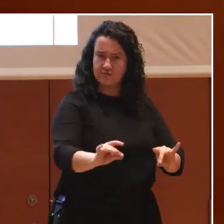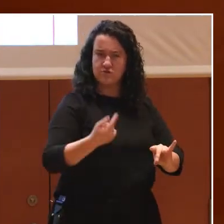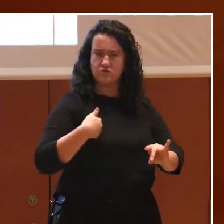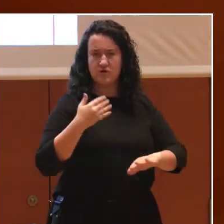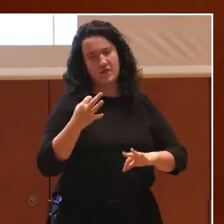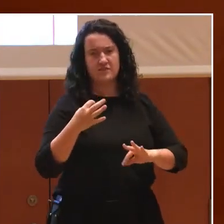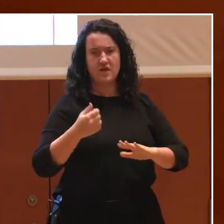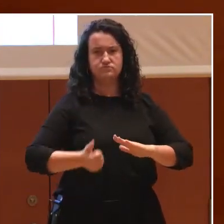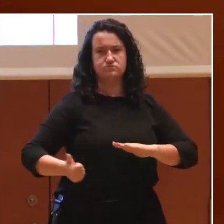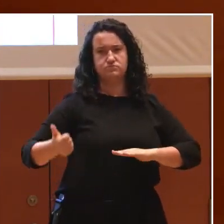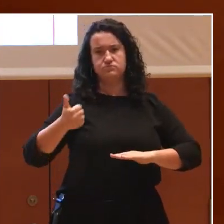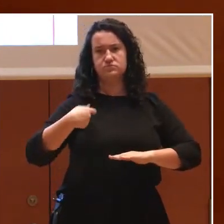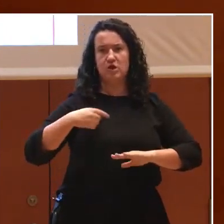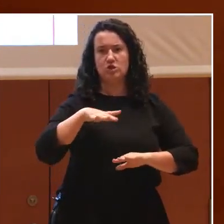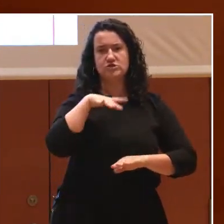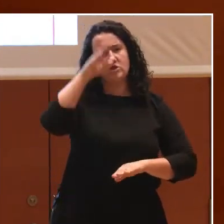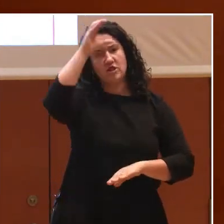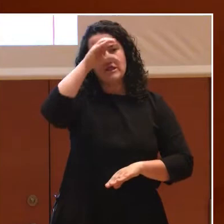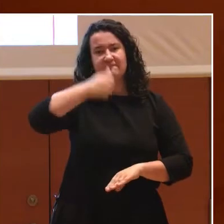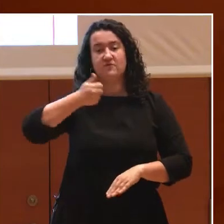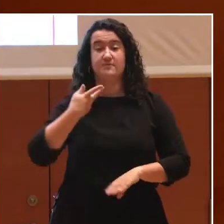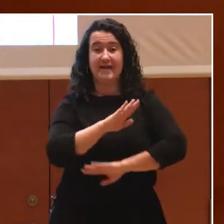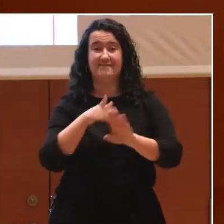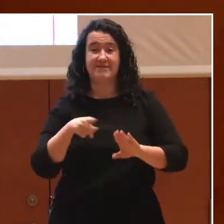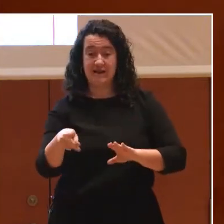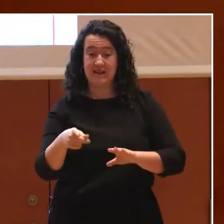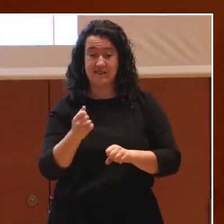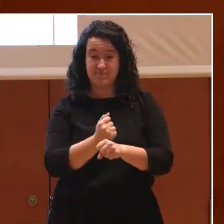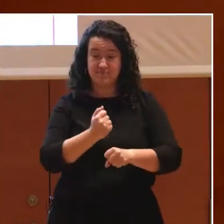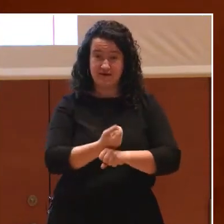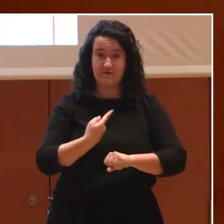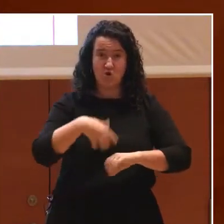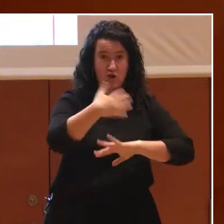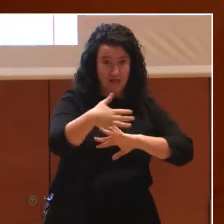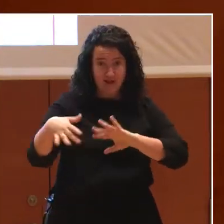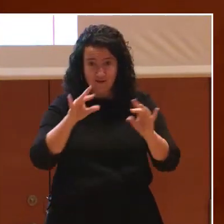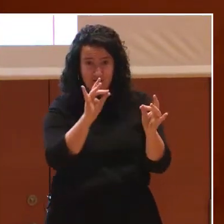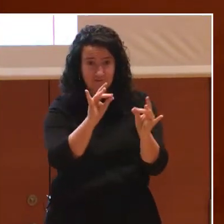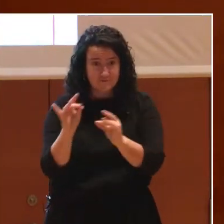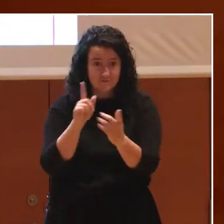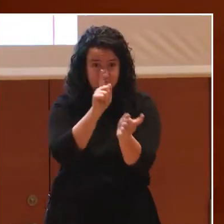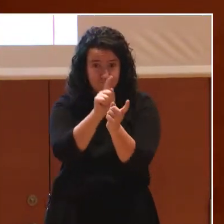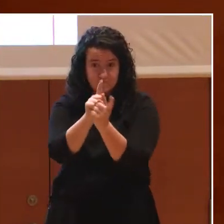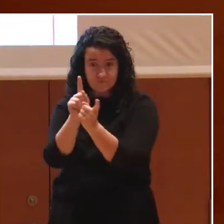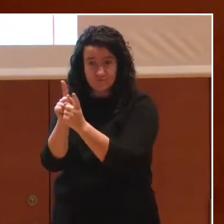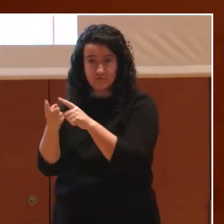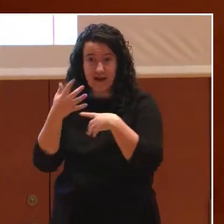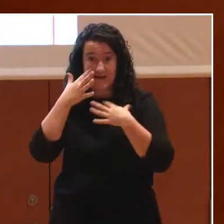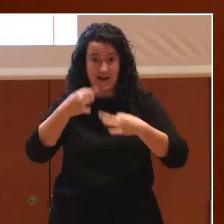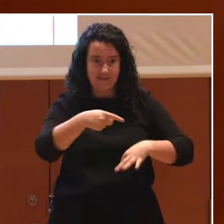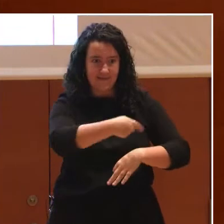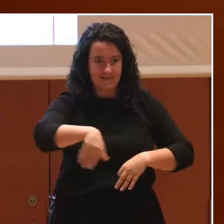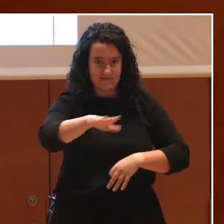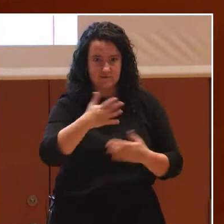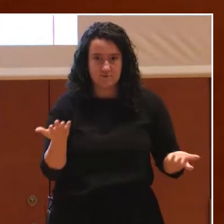asépticos, más científicos, y nos perdemos ese trabajo de calle donde están realmente estas realidades, de calle de